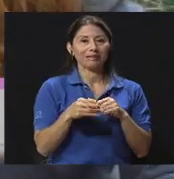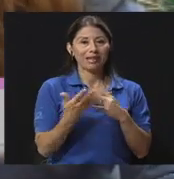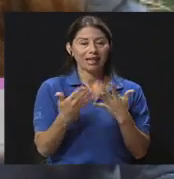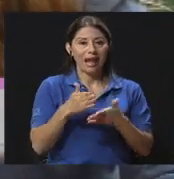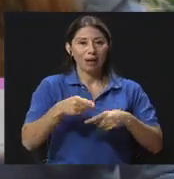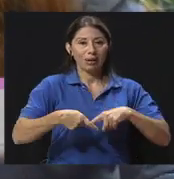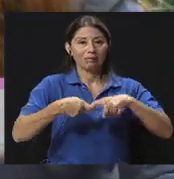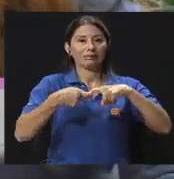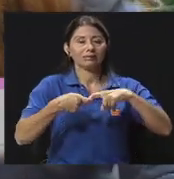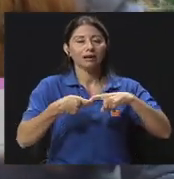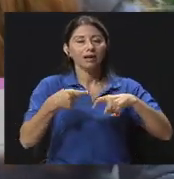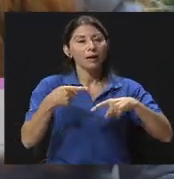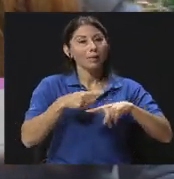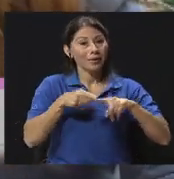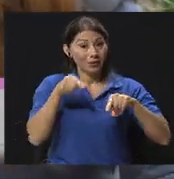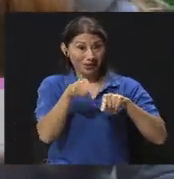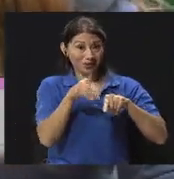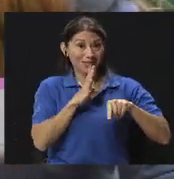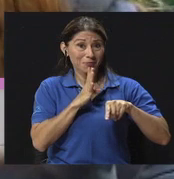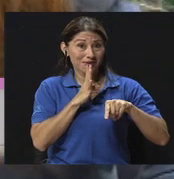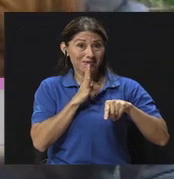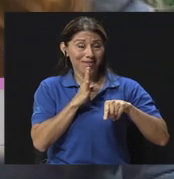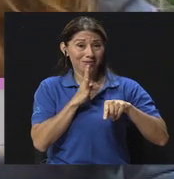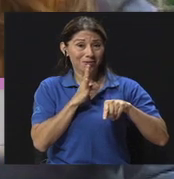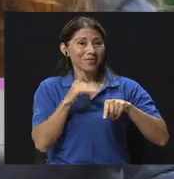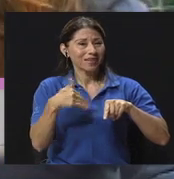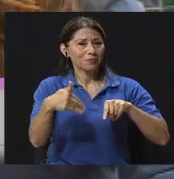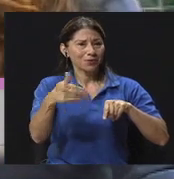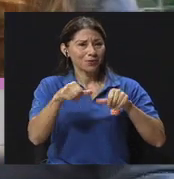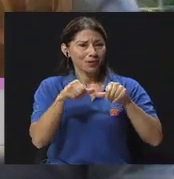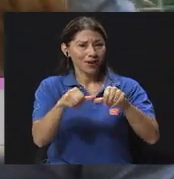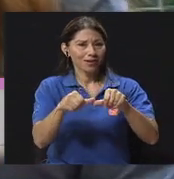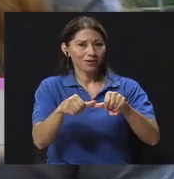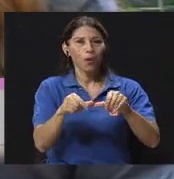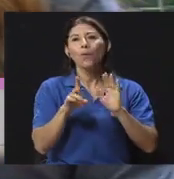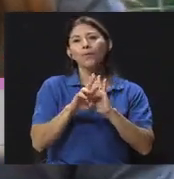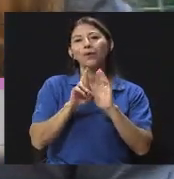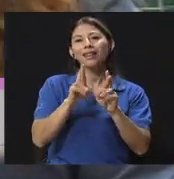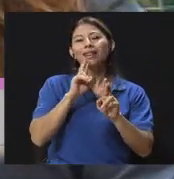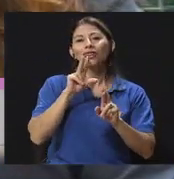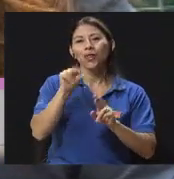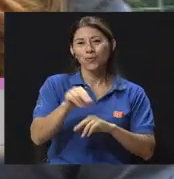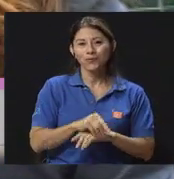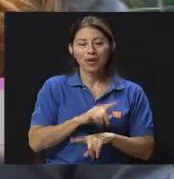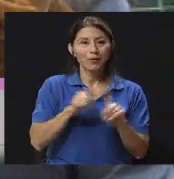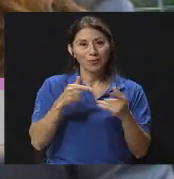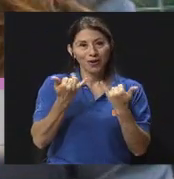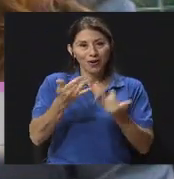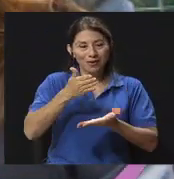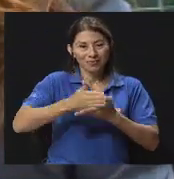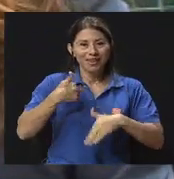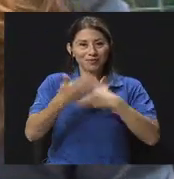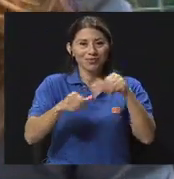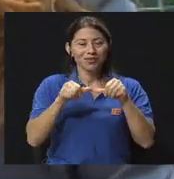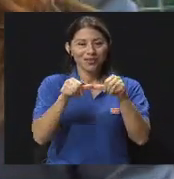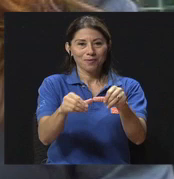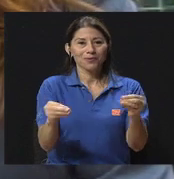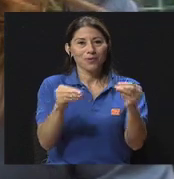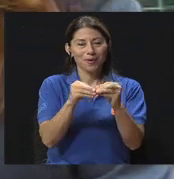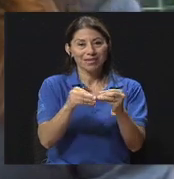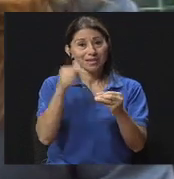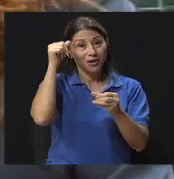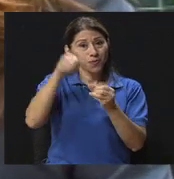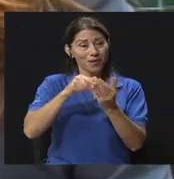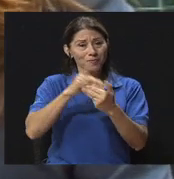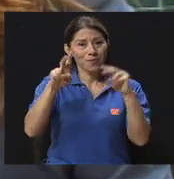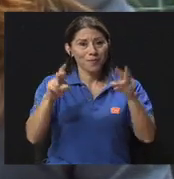parece fundamental que retomemos esto del decir no, ¿verdad? Vamos a hacer una primera pausa en esta conversación para luego regresar con más. Recuerde que